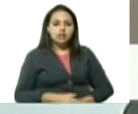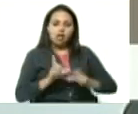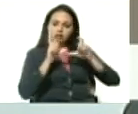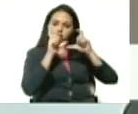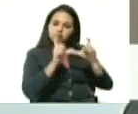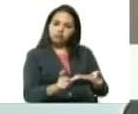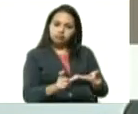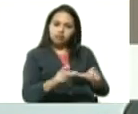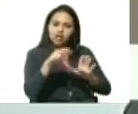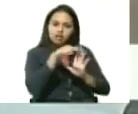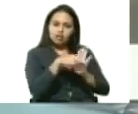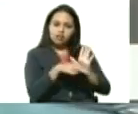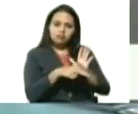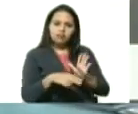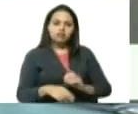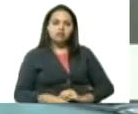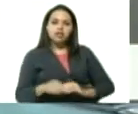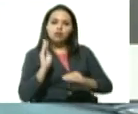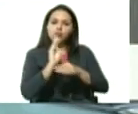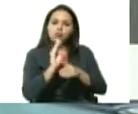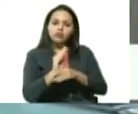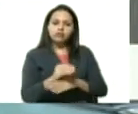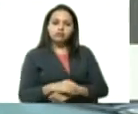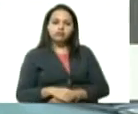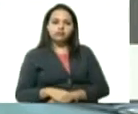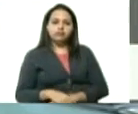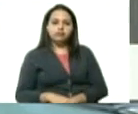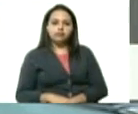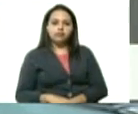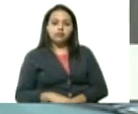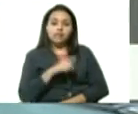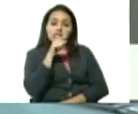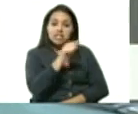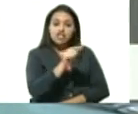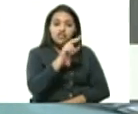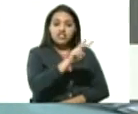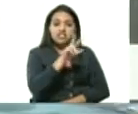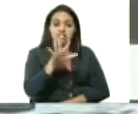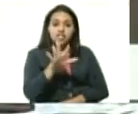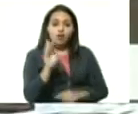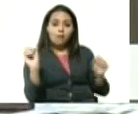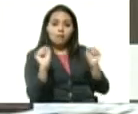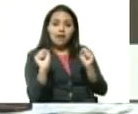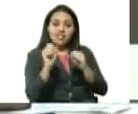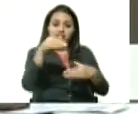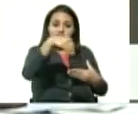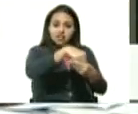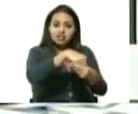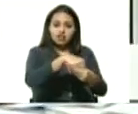medidas de protección y de prevención de esos 25 casos del estado de mérida presidente 18